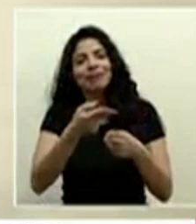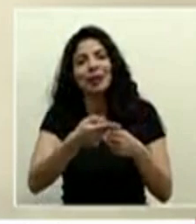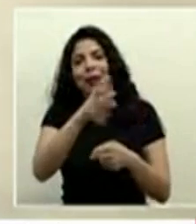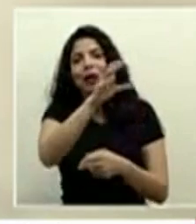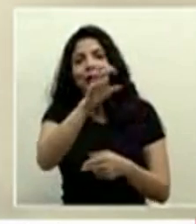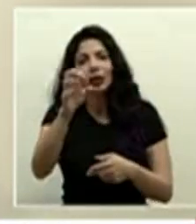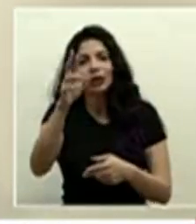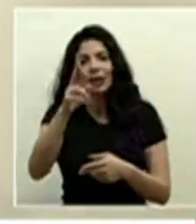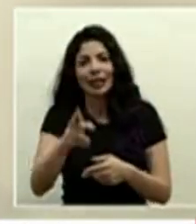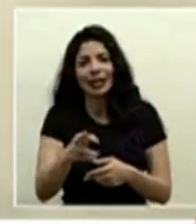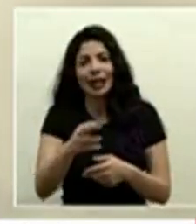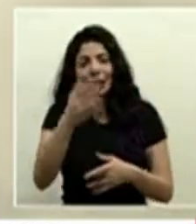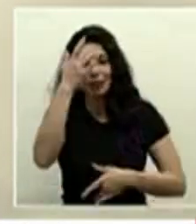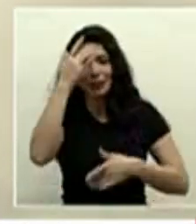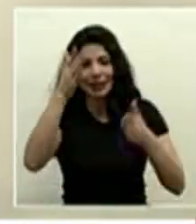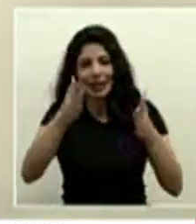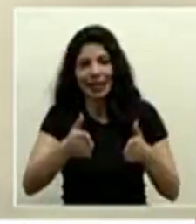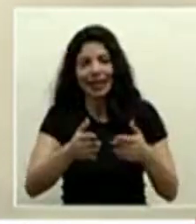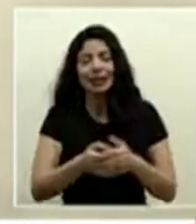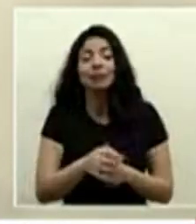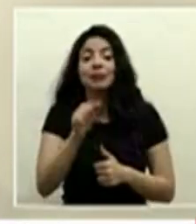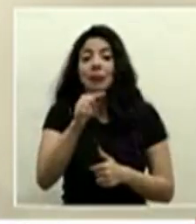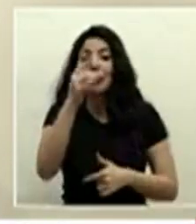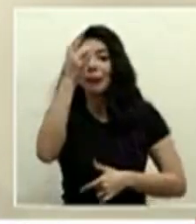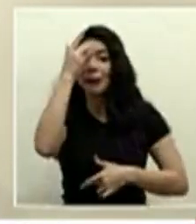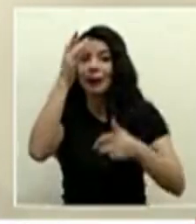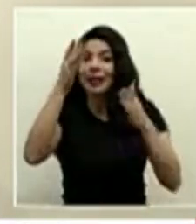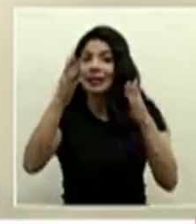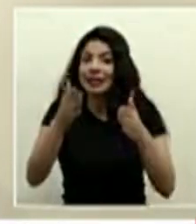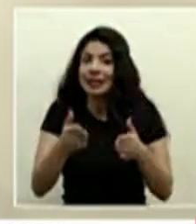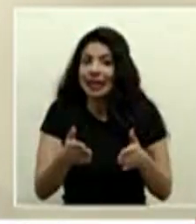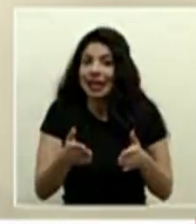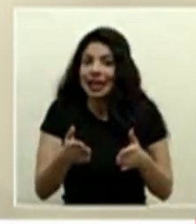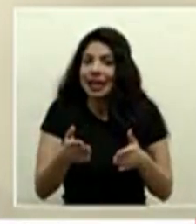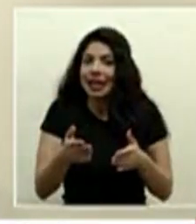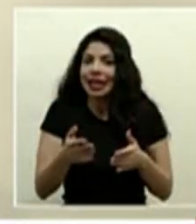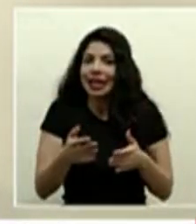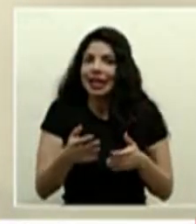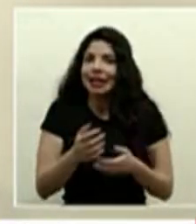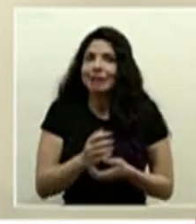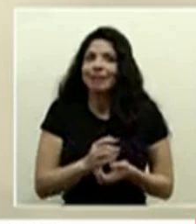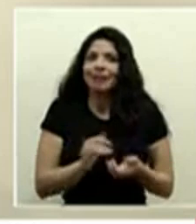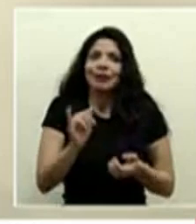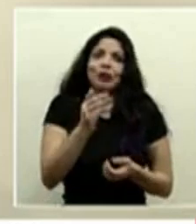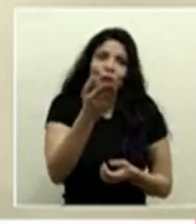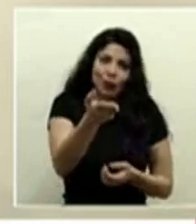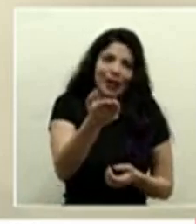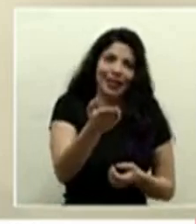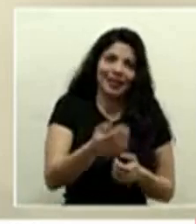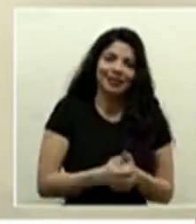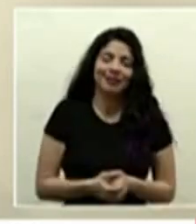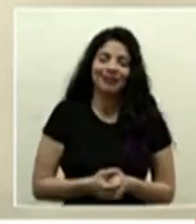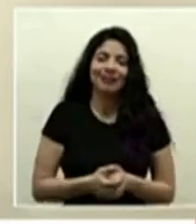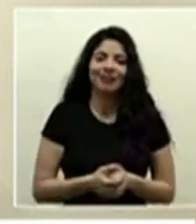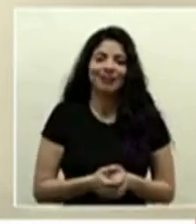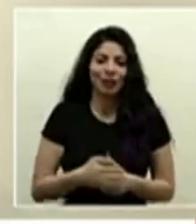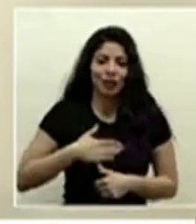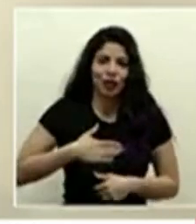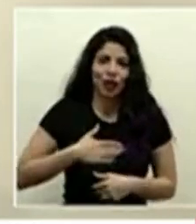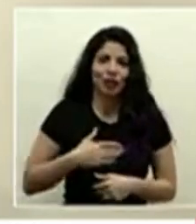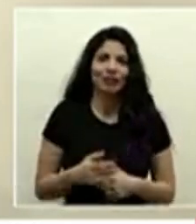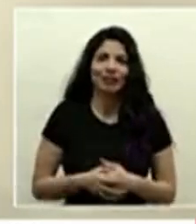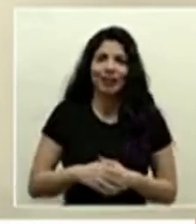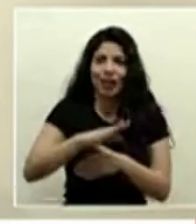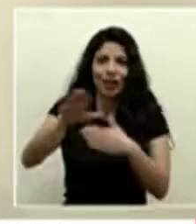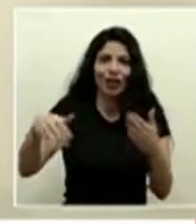Costa Rica y ese paciente no es sino más que usted que mi persona